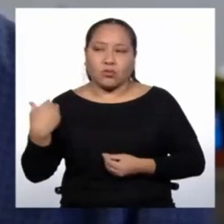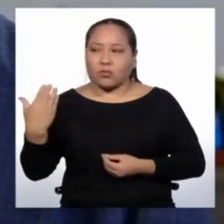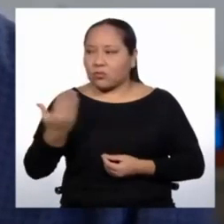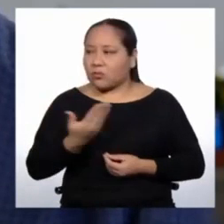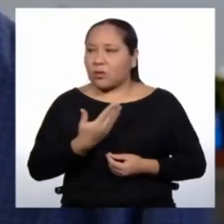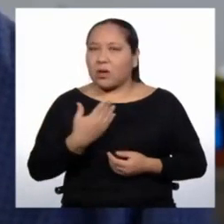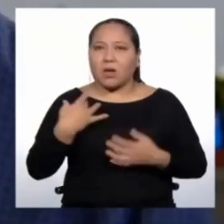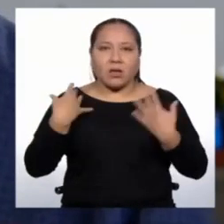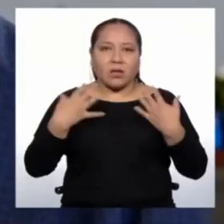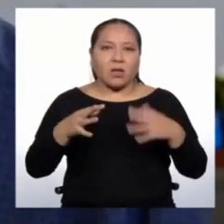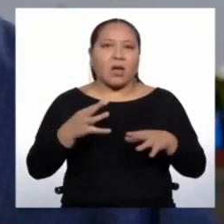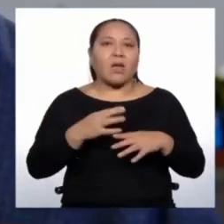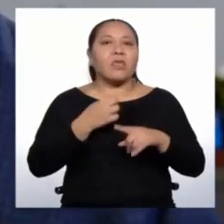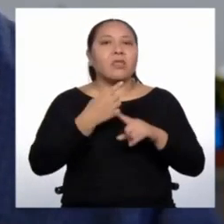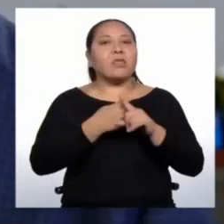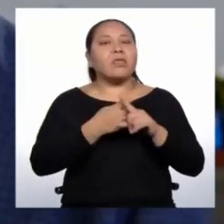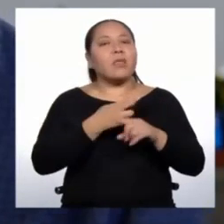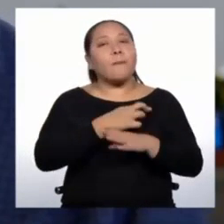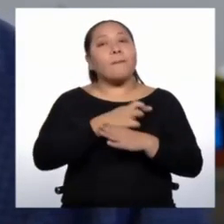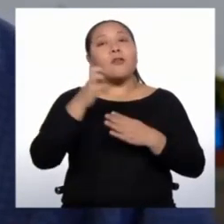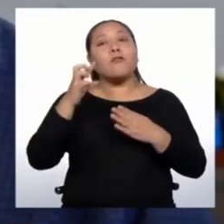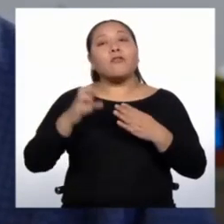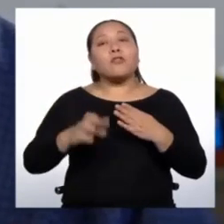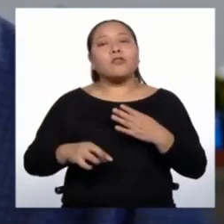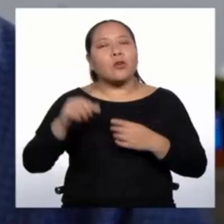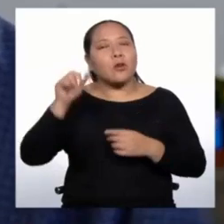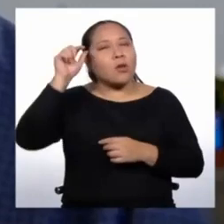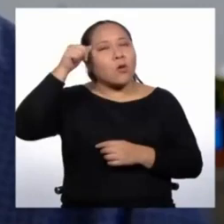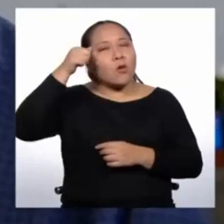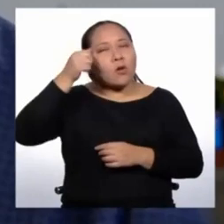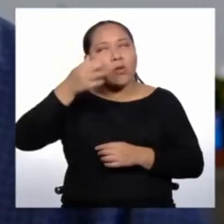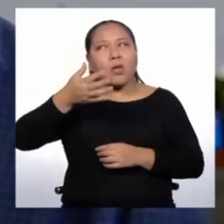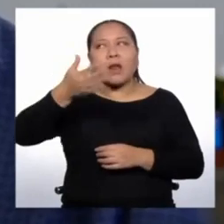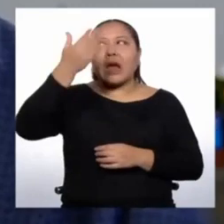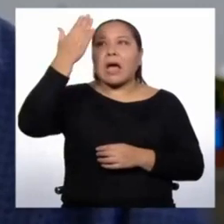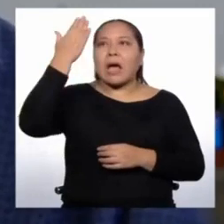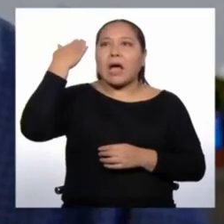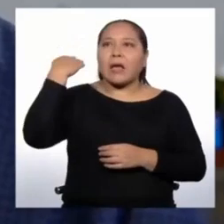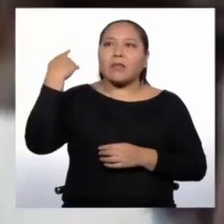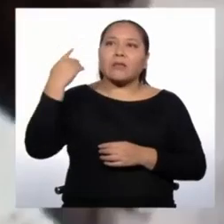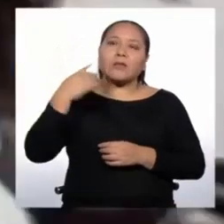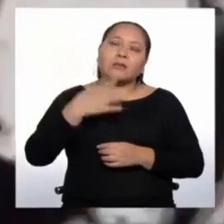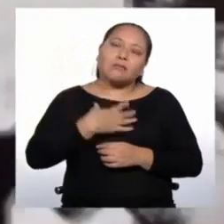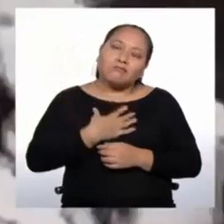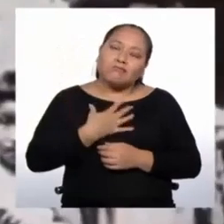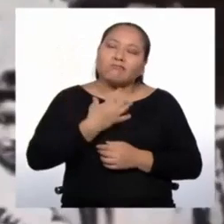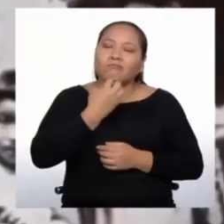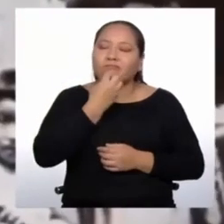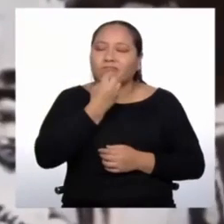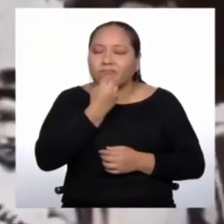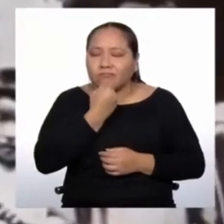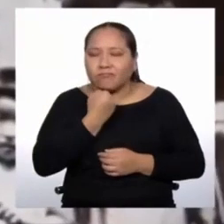tener una profesión y recordar estas épocas con cariño.